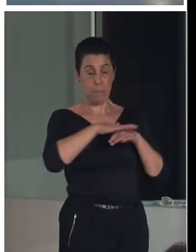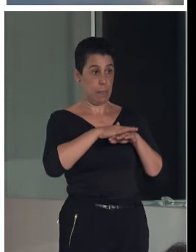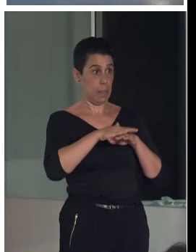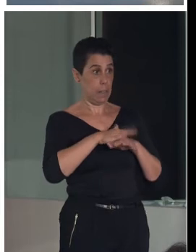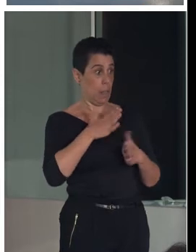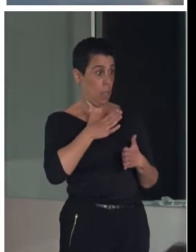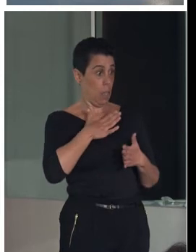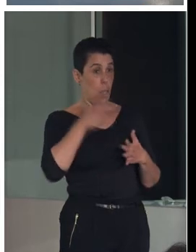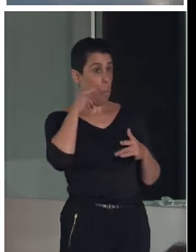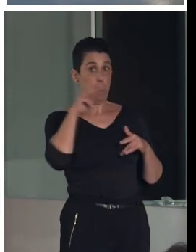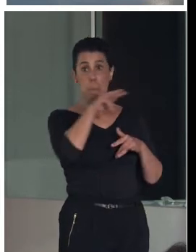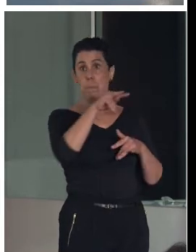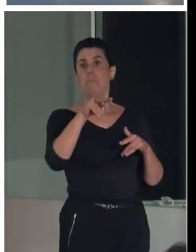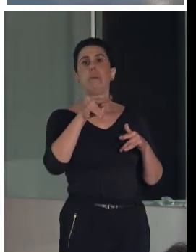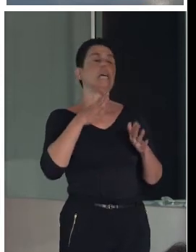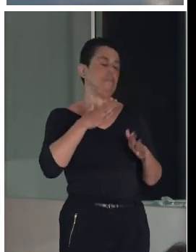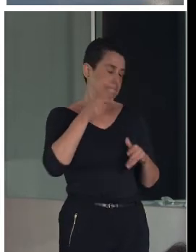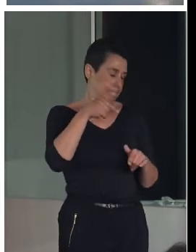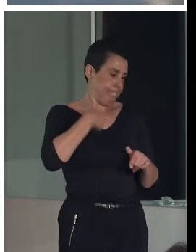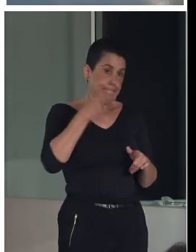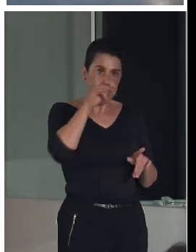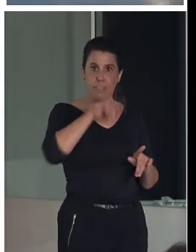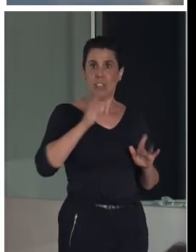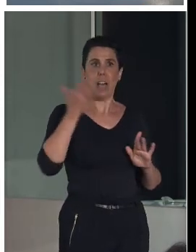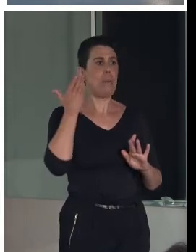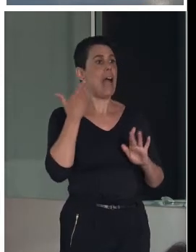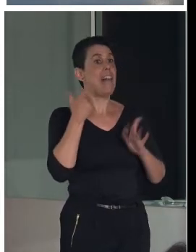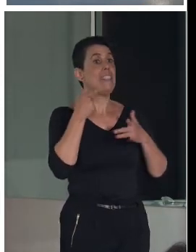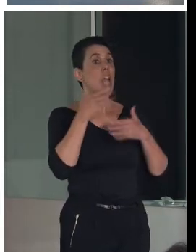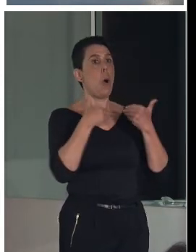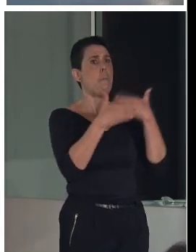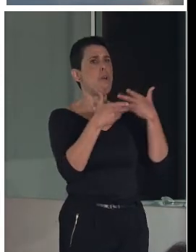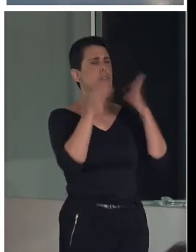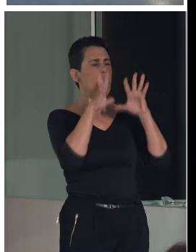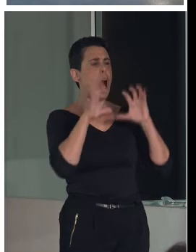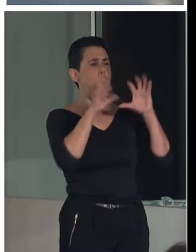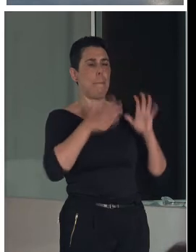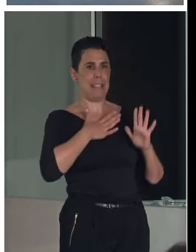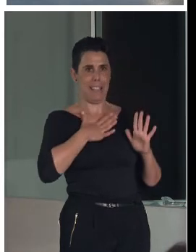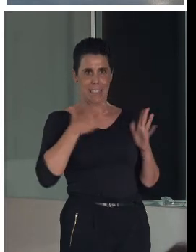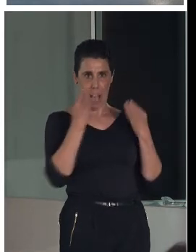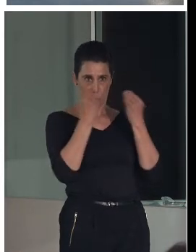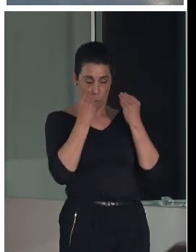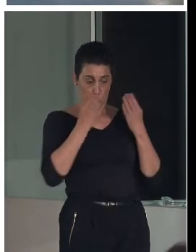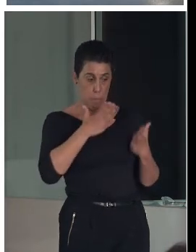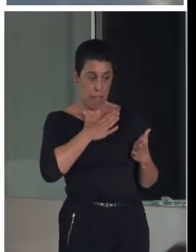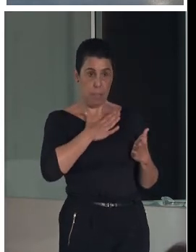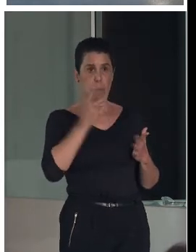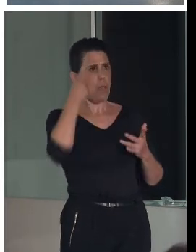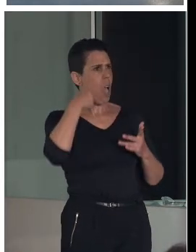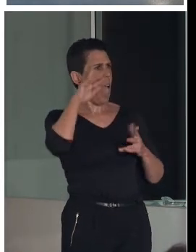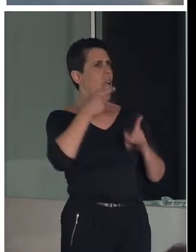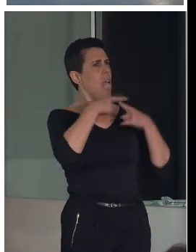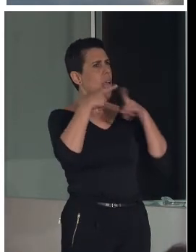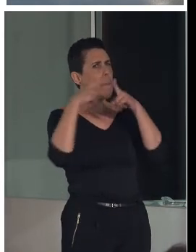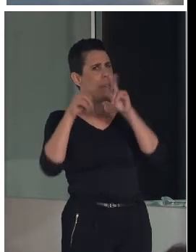a pesar de que he trabajado también en este proceso de aprendizaje, bueno, he tenido varias experiencias desde dentro de la propia